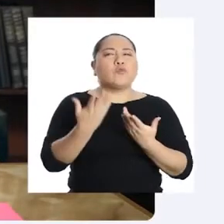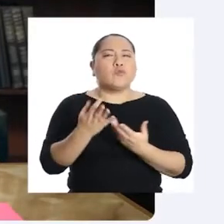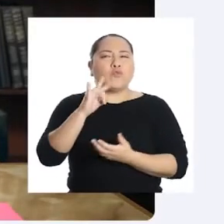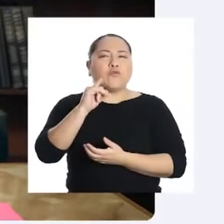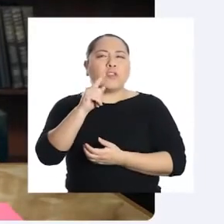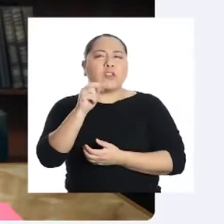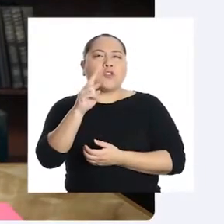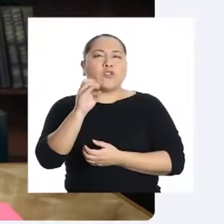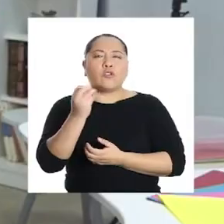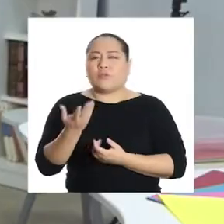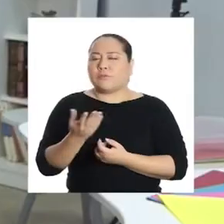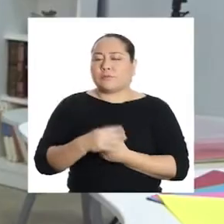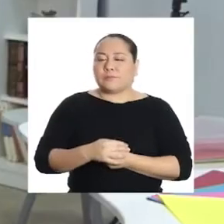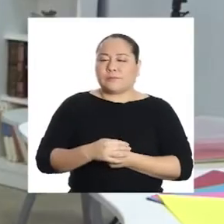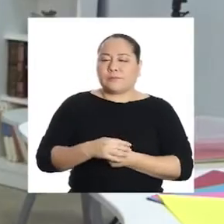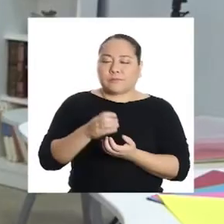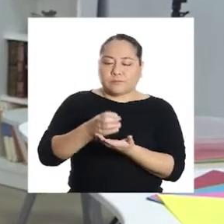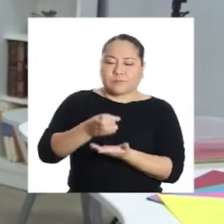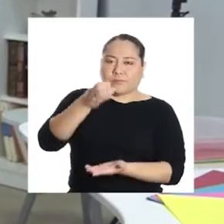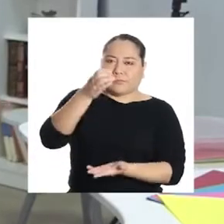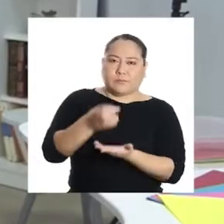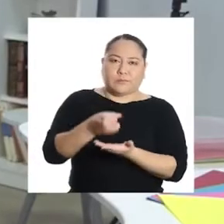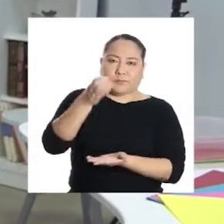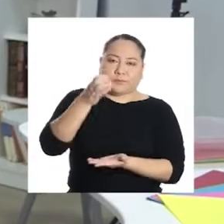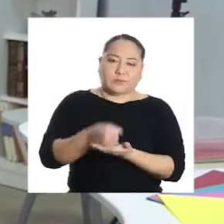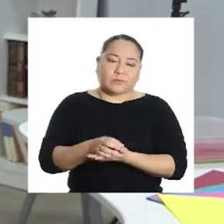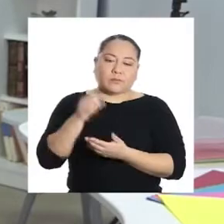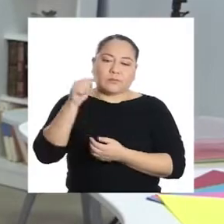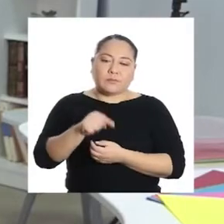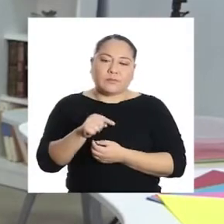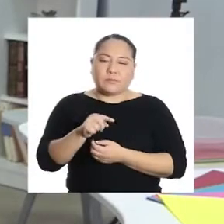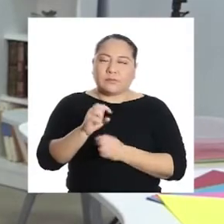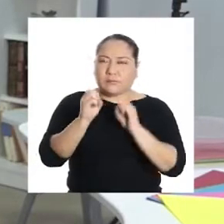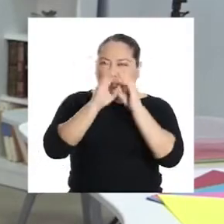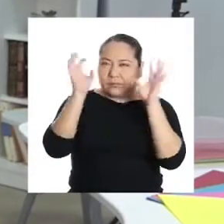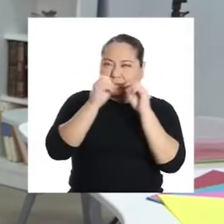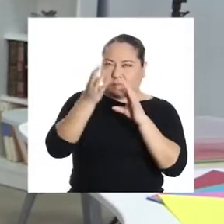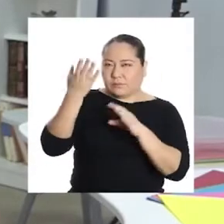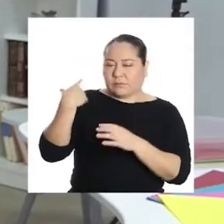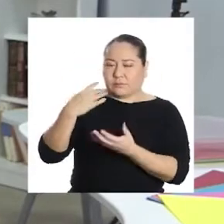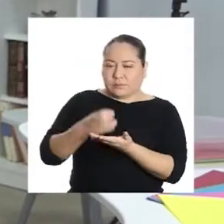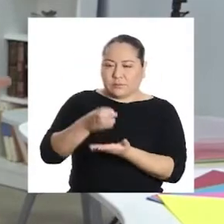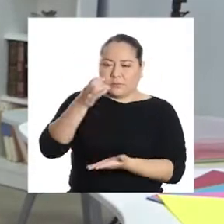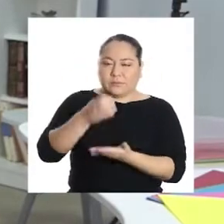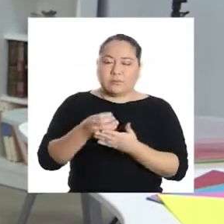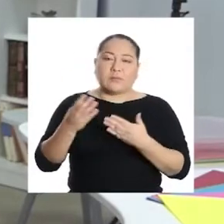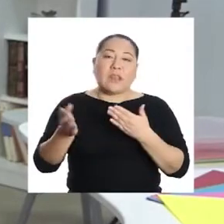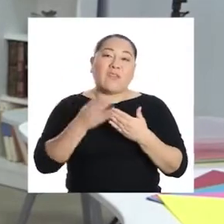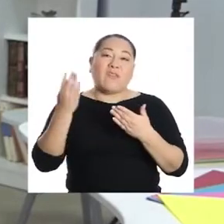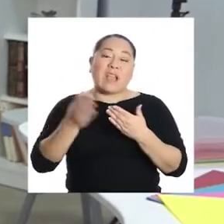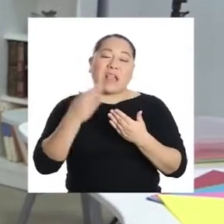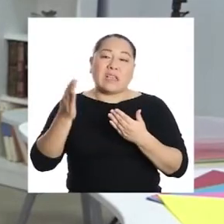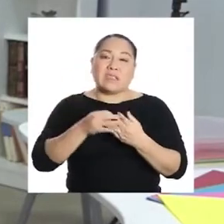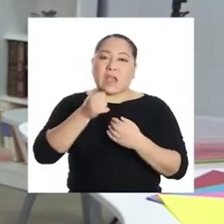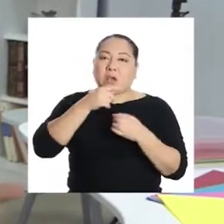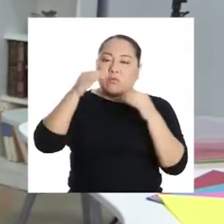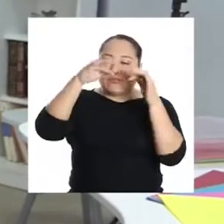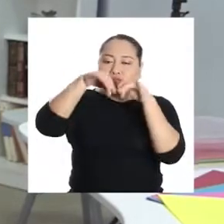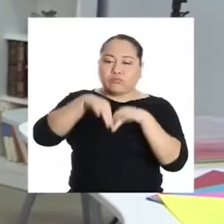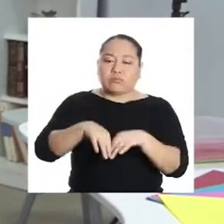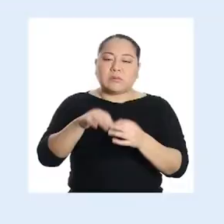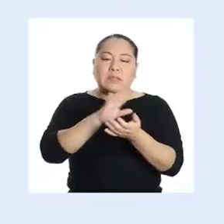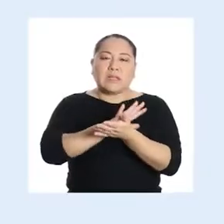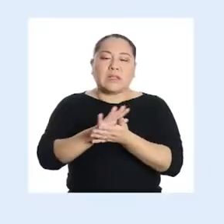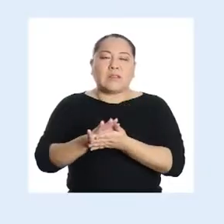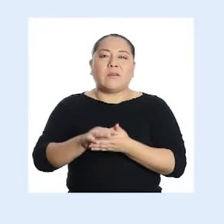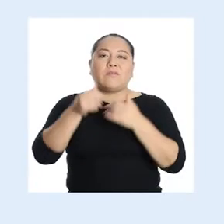que sea tu filtro casero? Cilíndrico. Porque hace unos días vimos que esa forma facilita la fluidez del agua y su